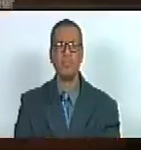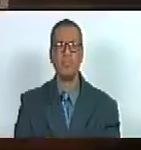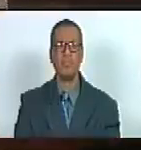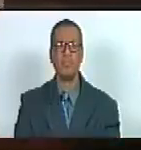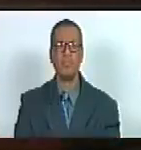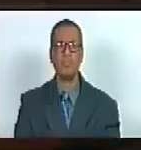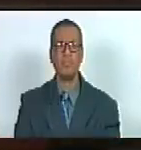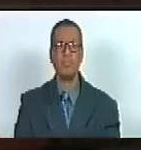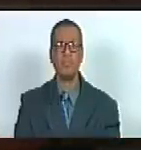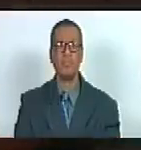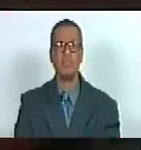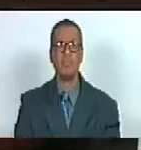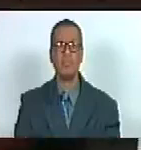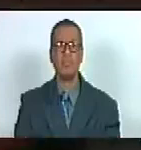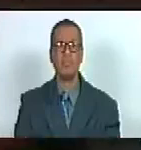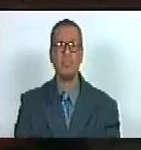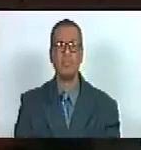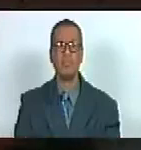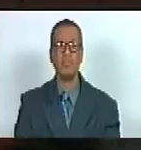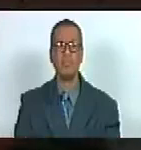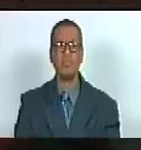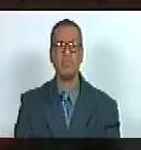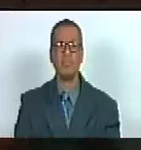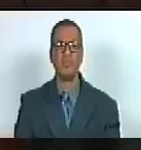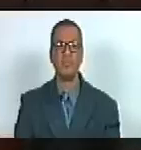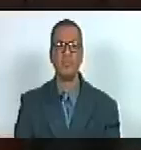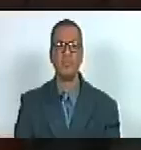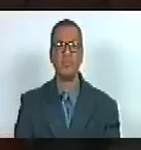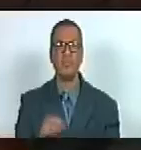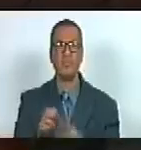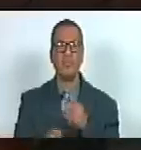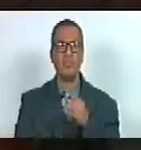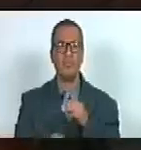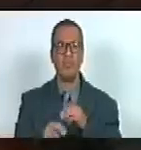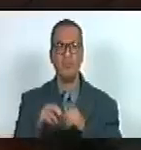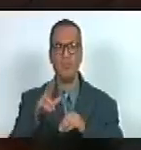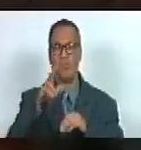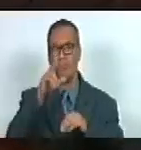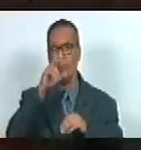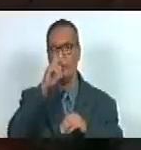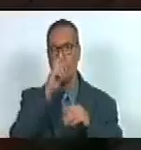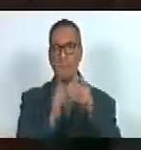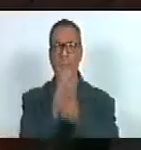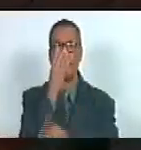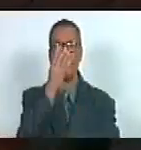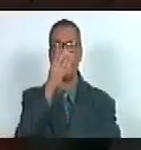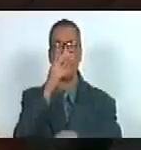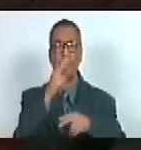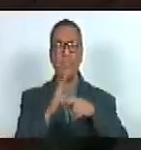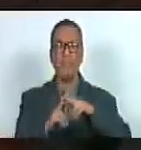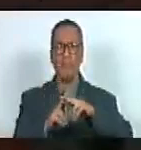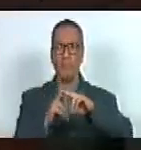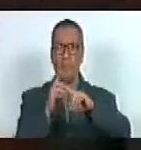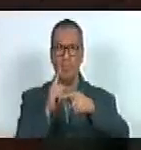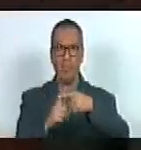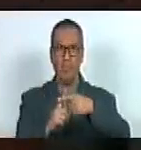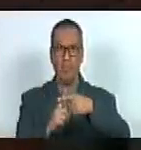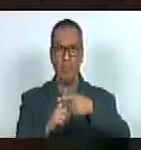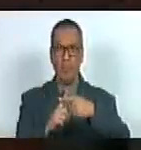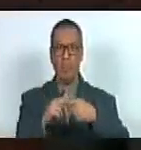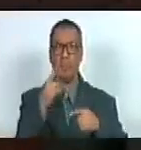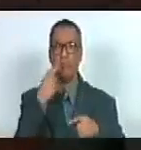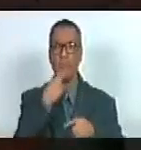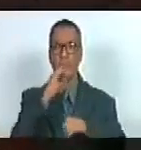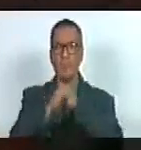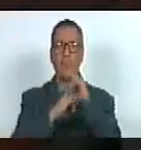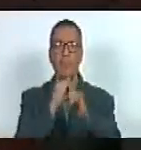ciento treinta y ocho años el ocho de mayo cumple la Cruz Roja Internacional y se celebra